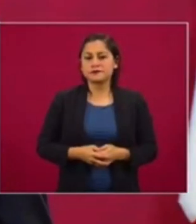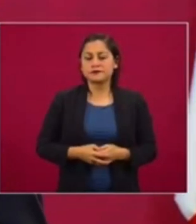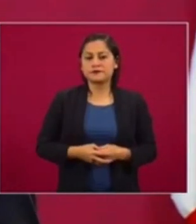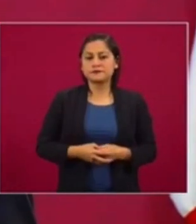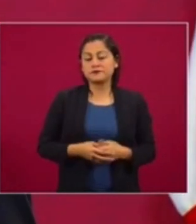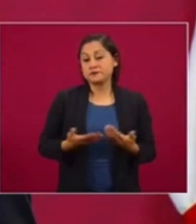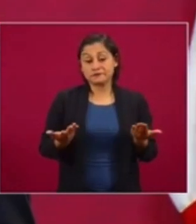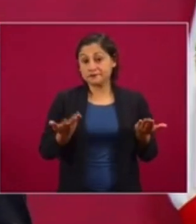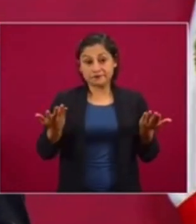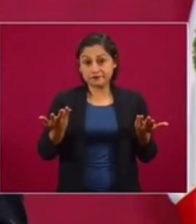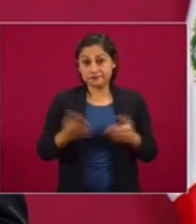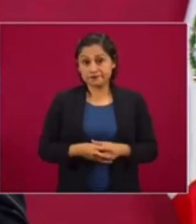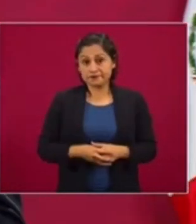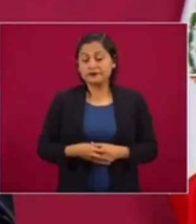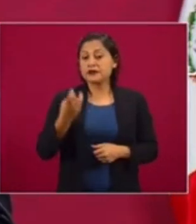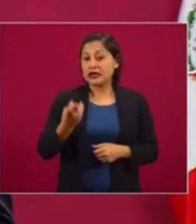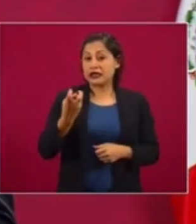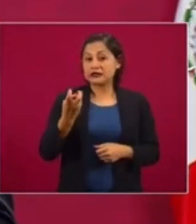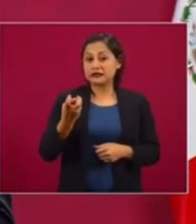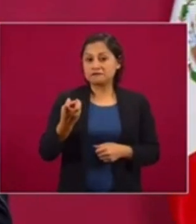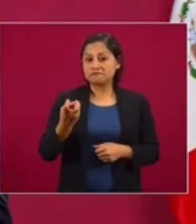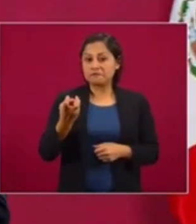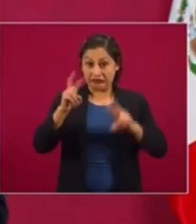Pues es lo contrario,